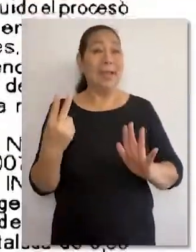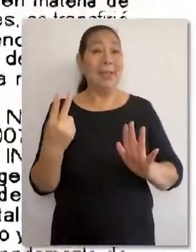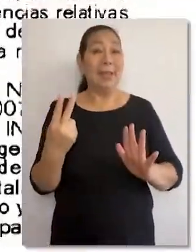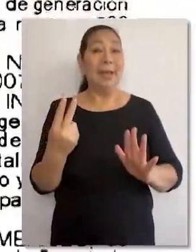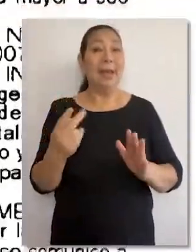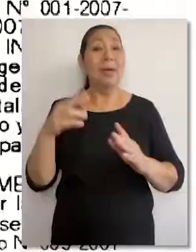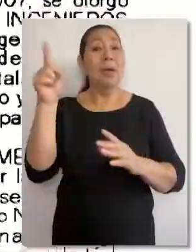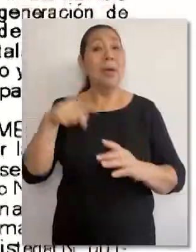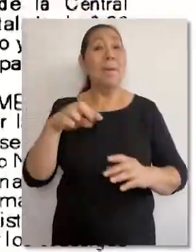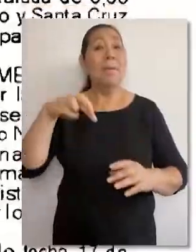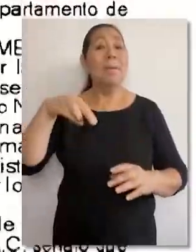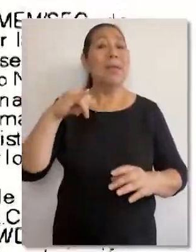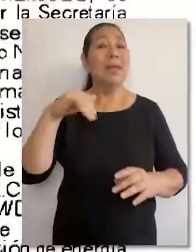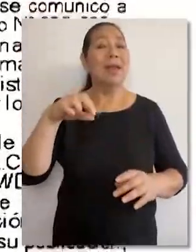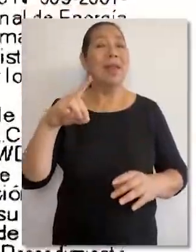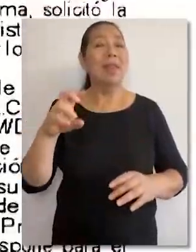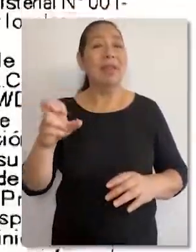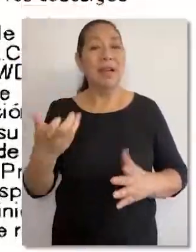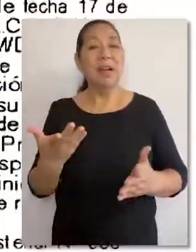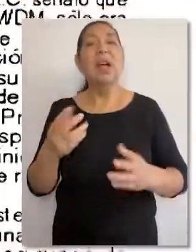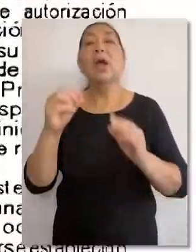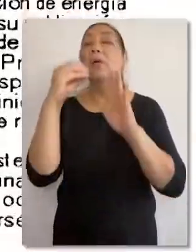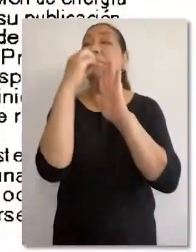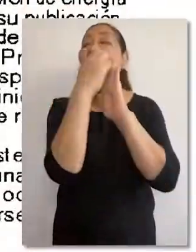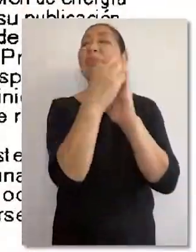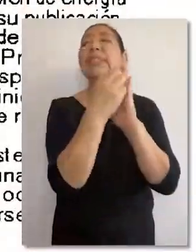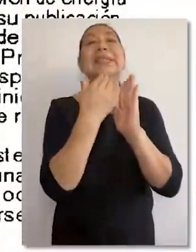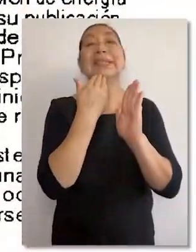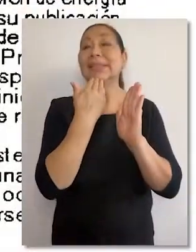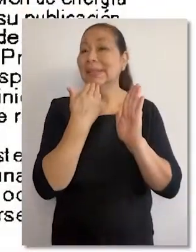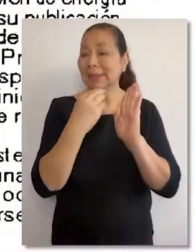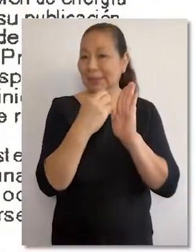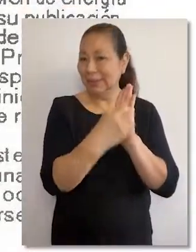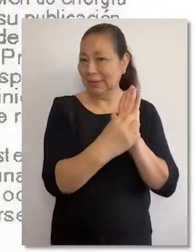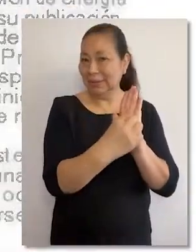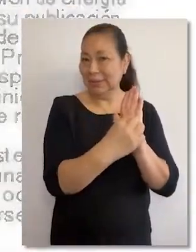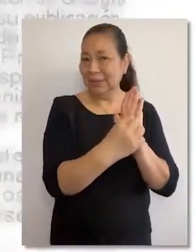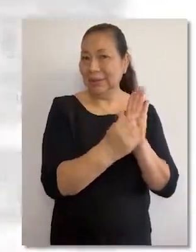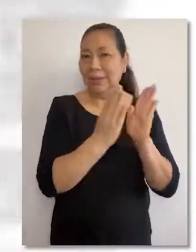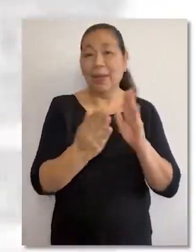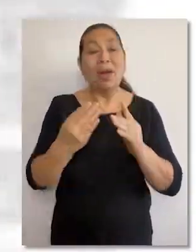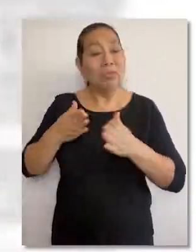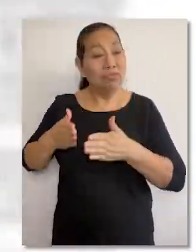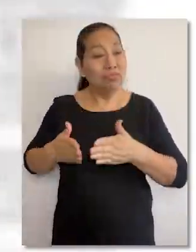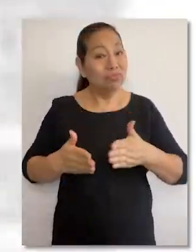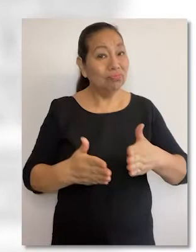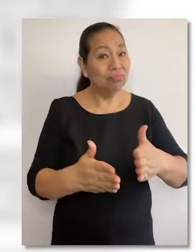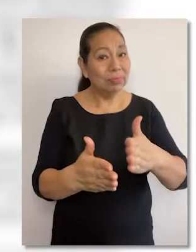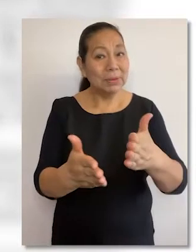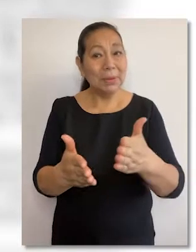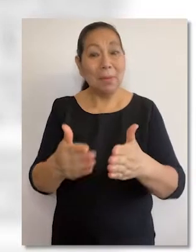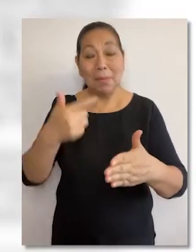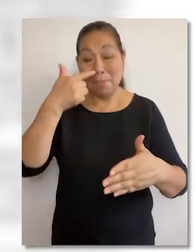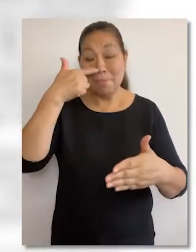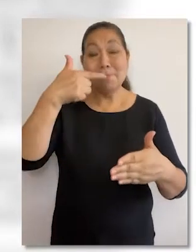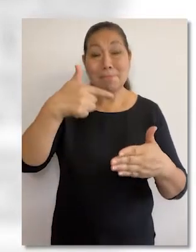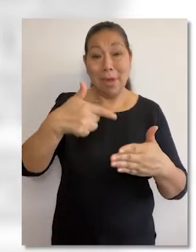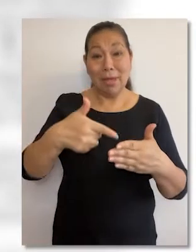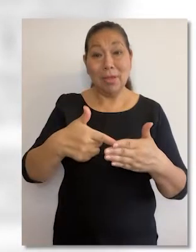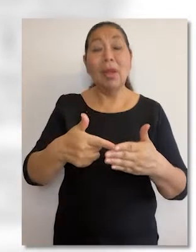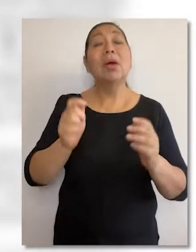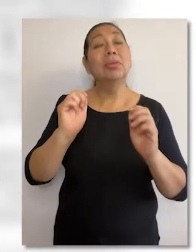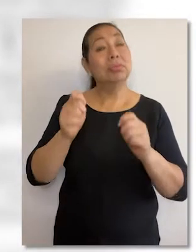-2007-MINEM, que en el punto 4 del anexo 4 indica que el operador del ducto, en este caso